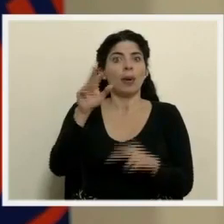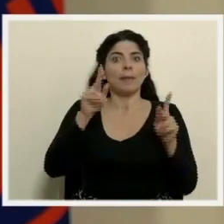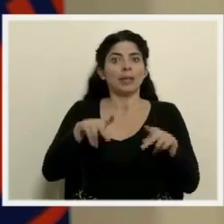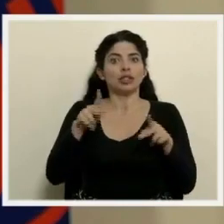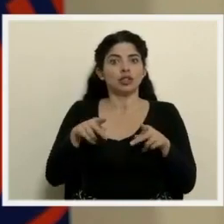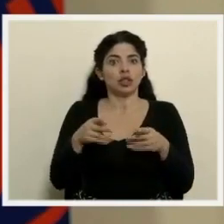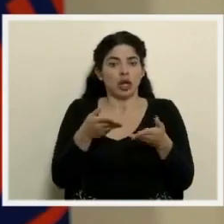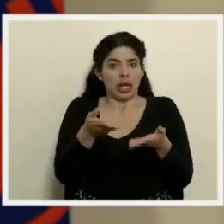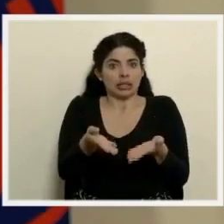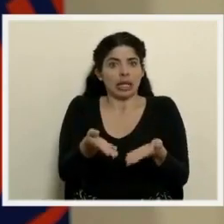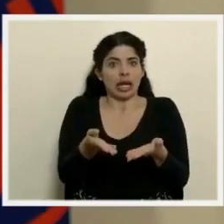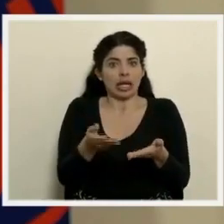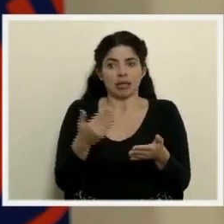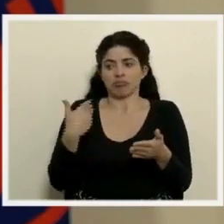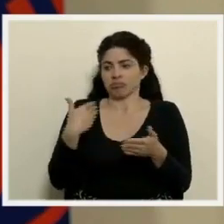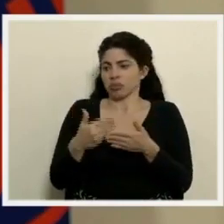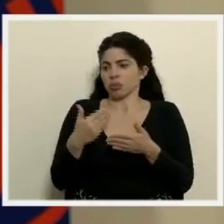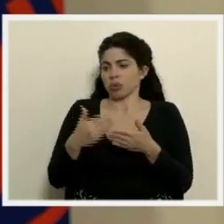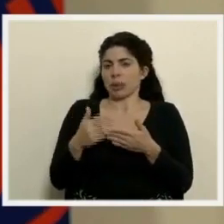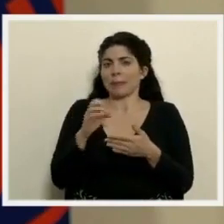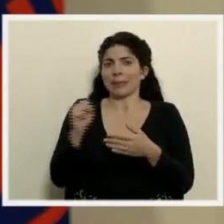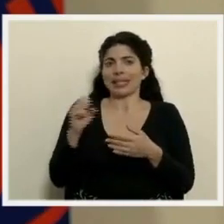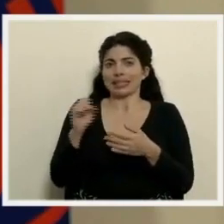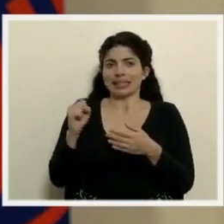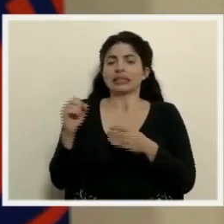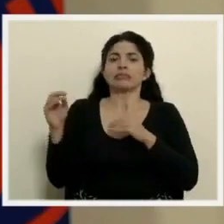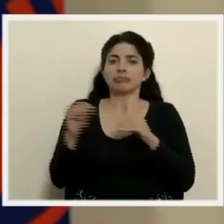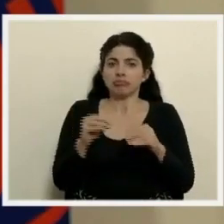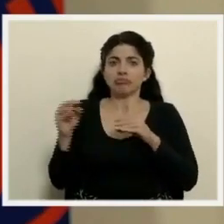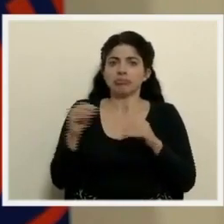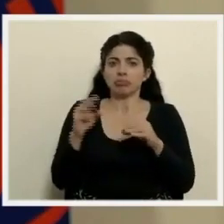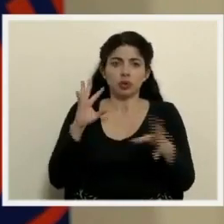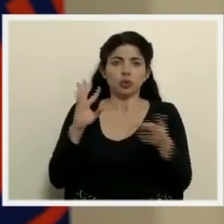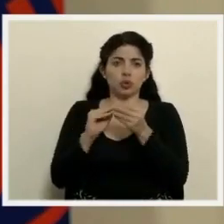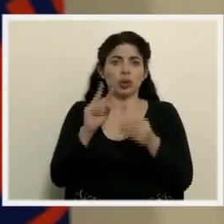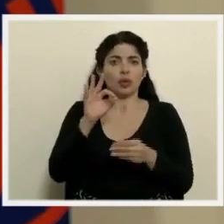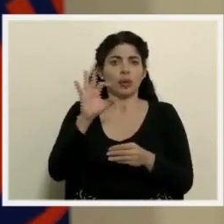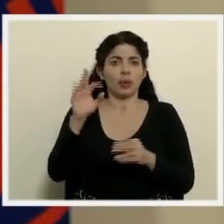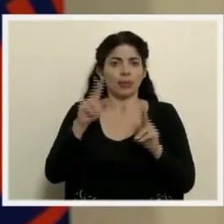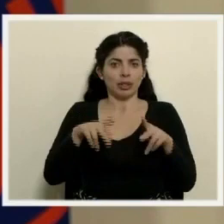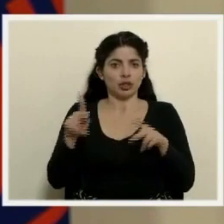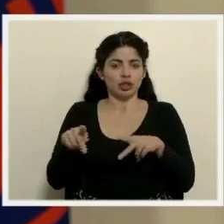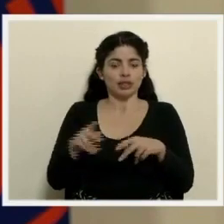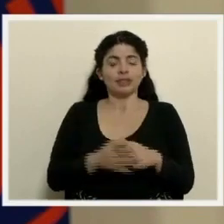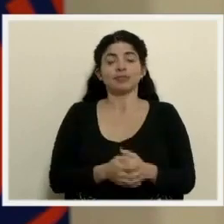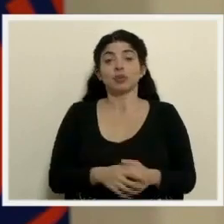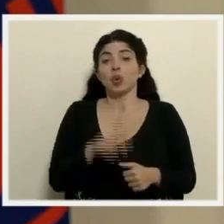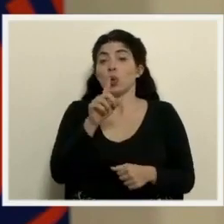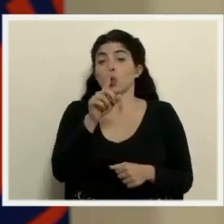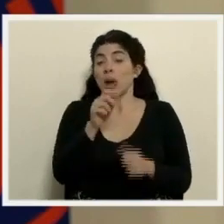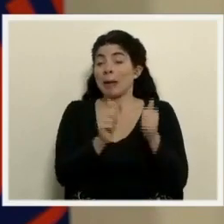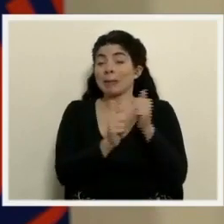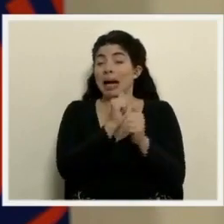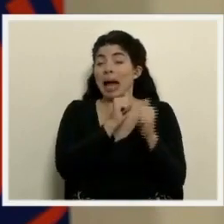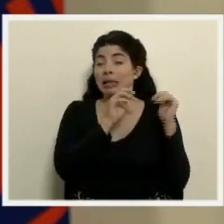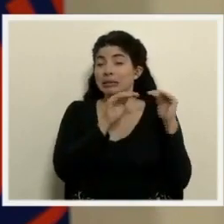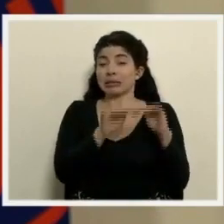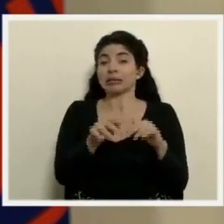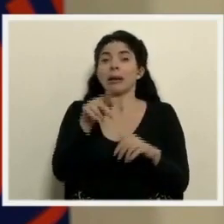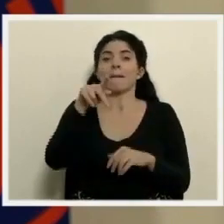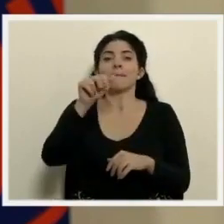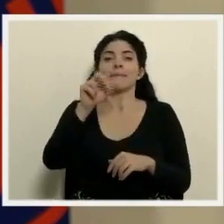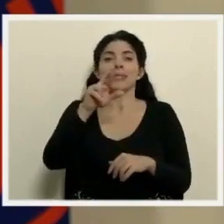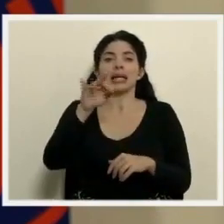en los últimos meses y, pues, uno de los que más personas ha atendido es el de